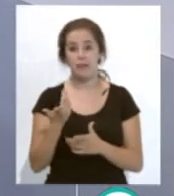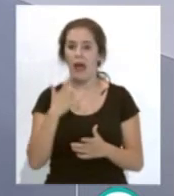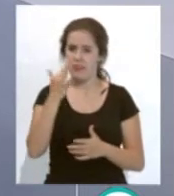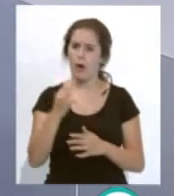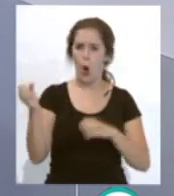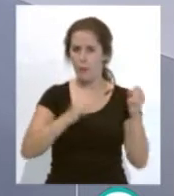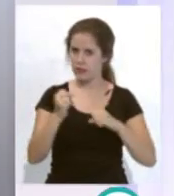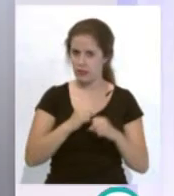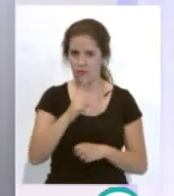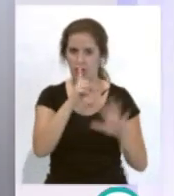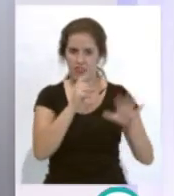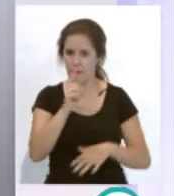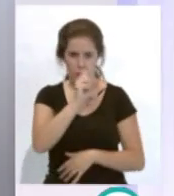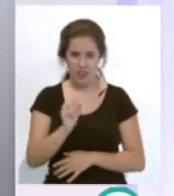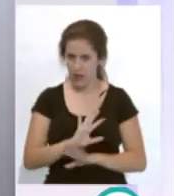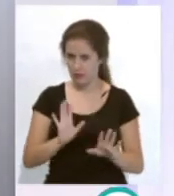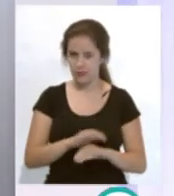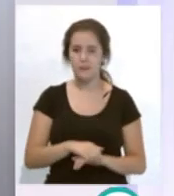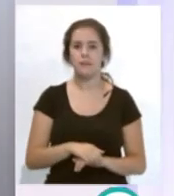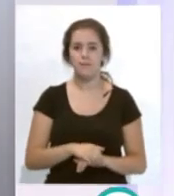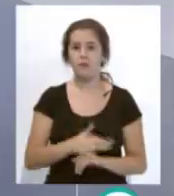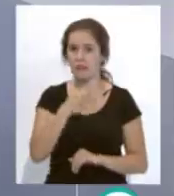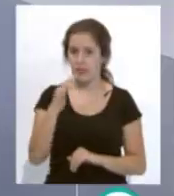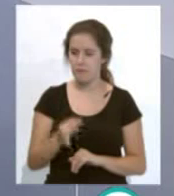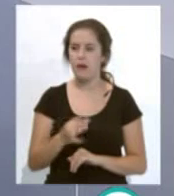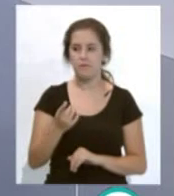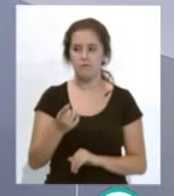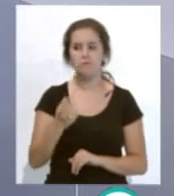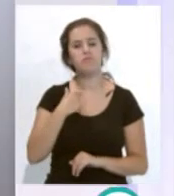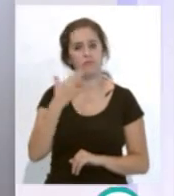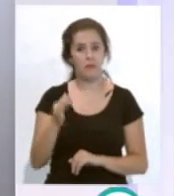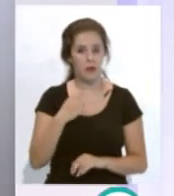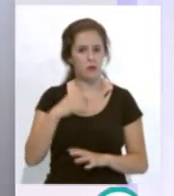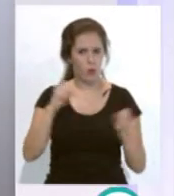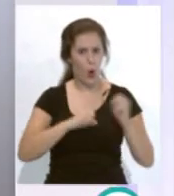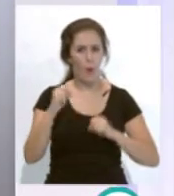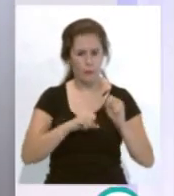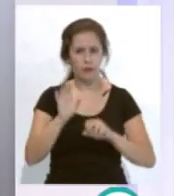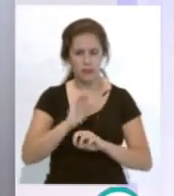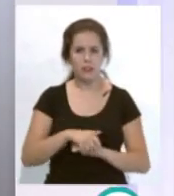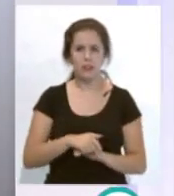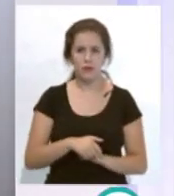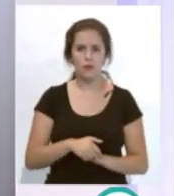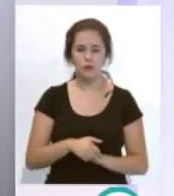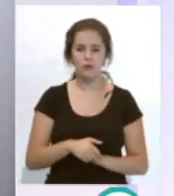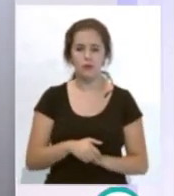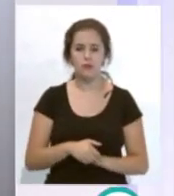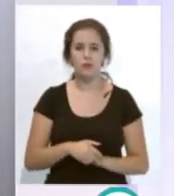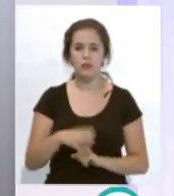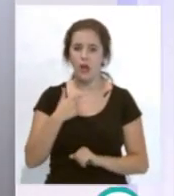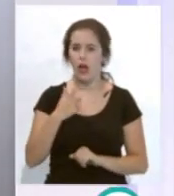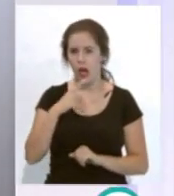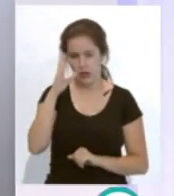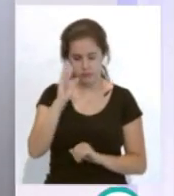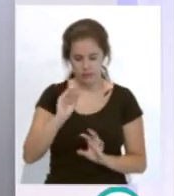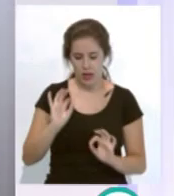competitivo 100%. Y con lo de bajito y esto... Fíjate, el hijo que también es competitivo. Tiene algo de donde ha sacado. Hay talento en esa